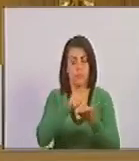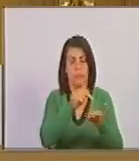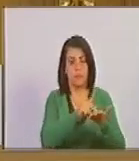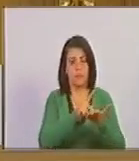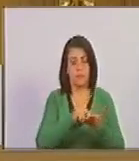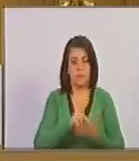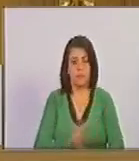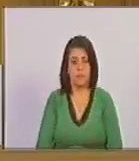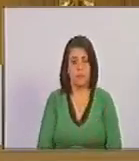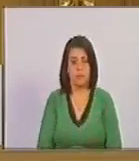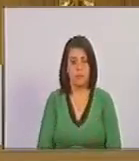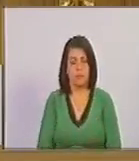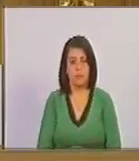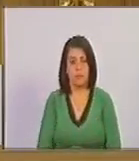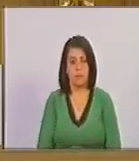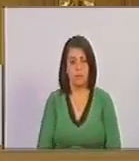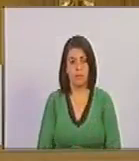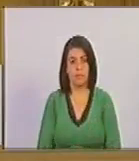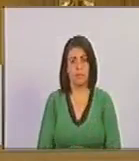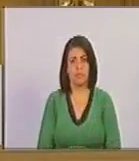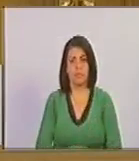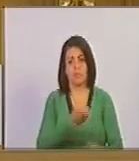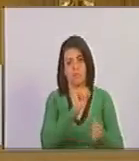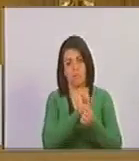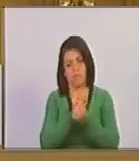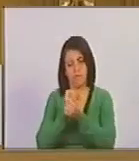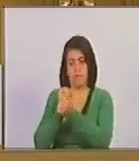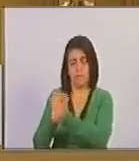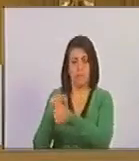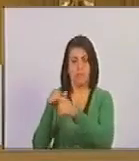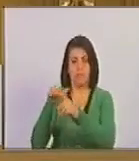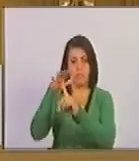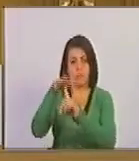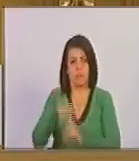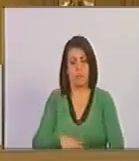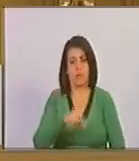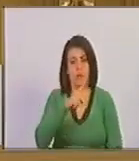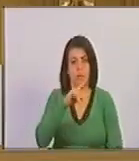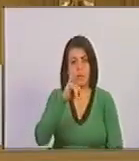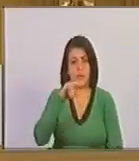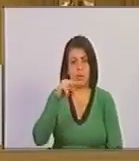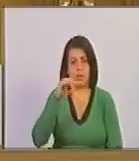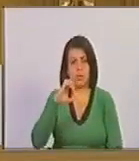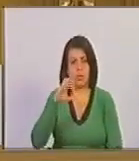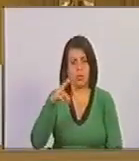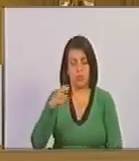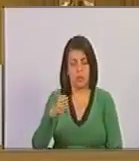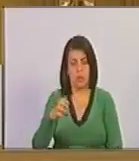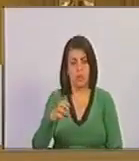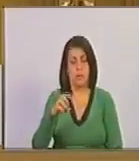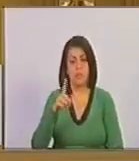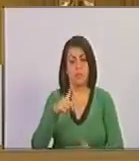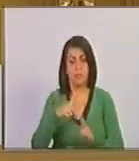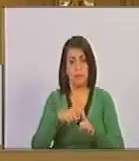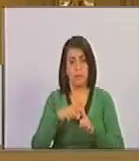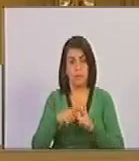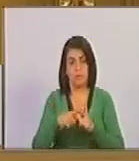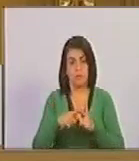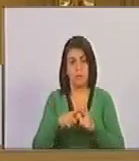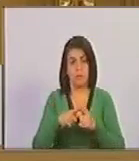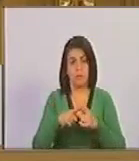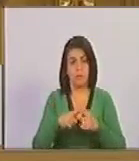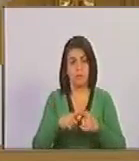exiliados de la dictadura de Pinochet. Desde los liceos